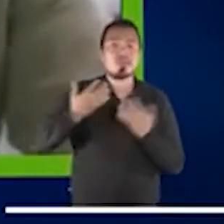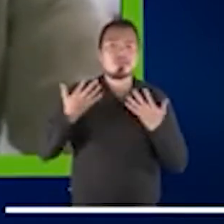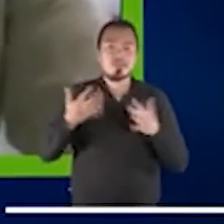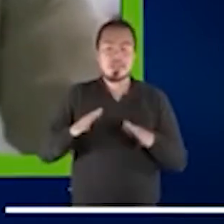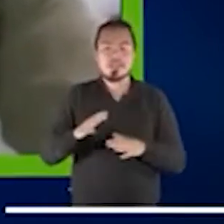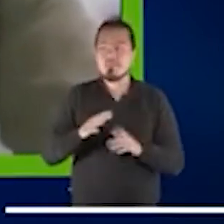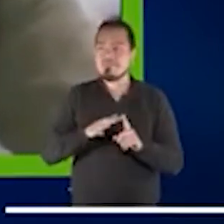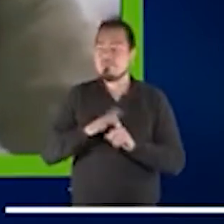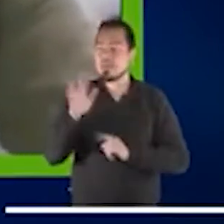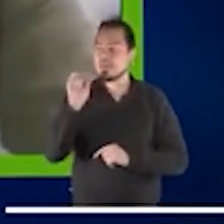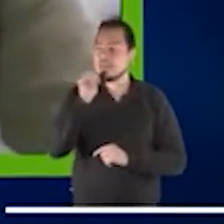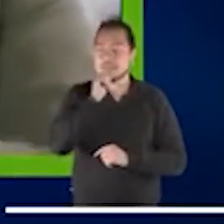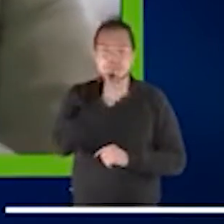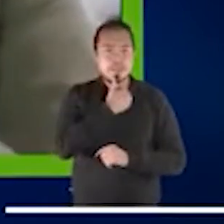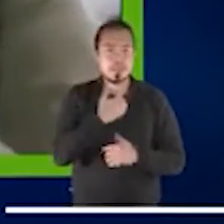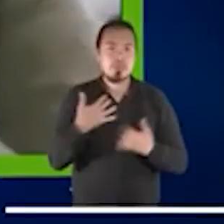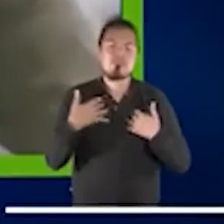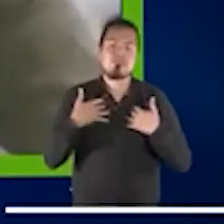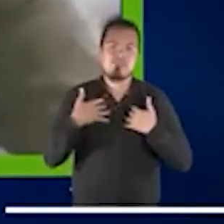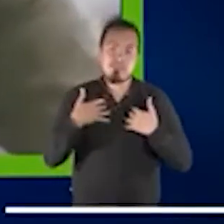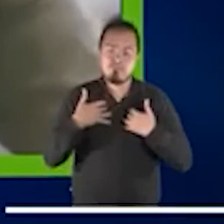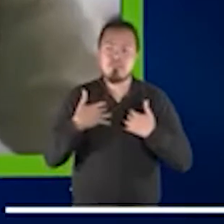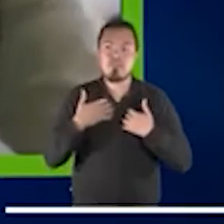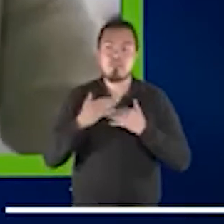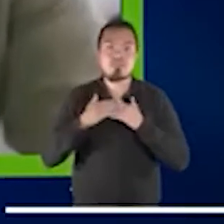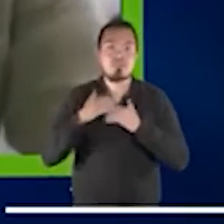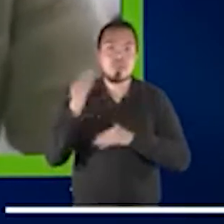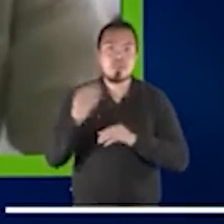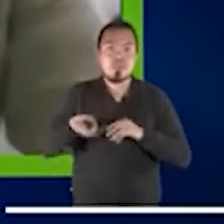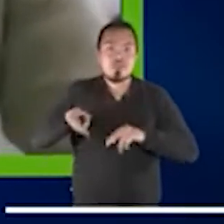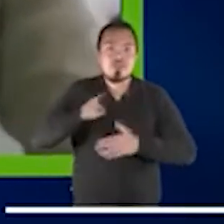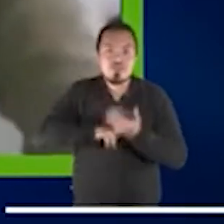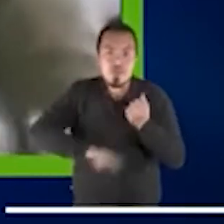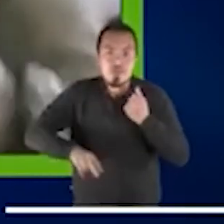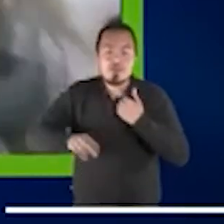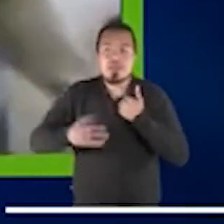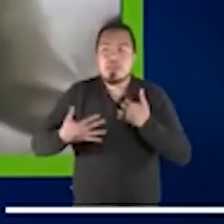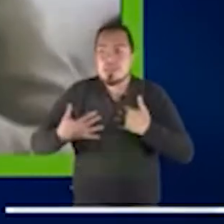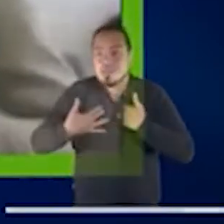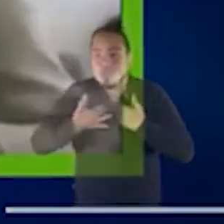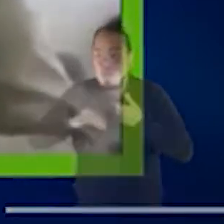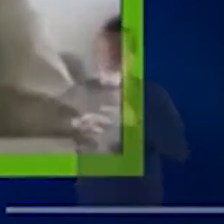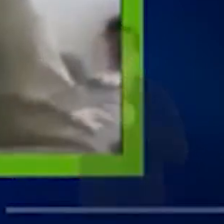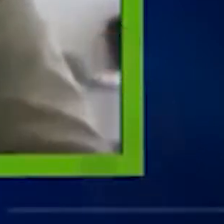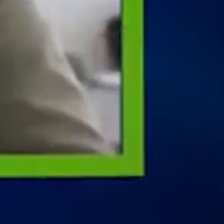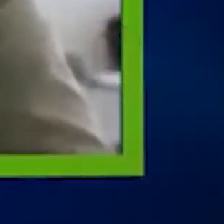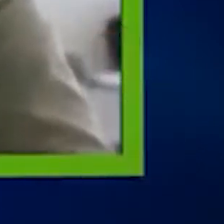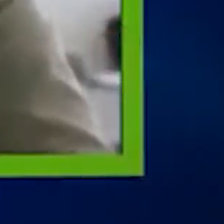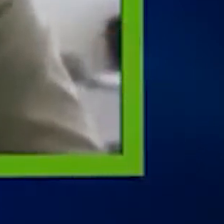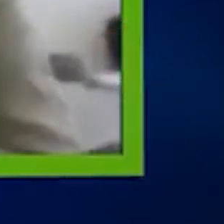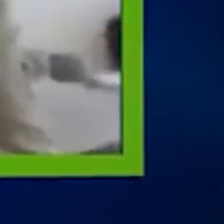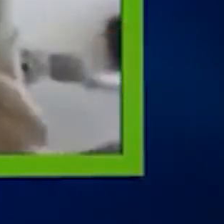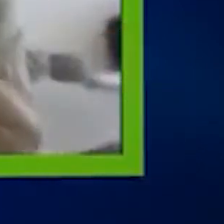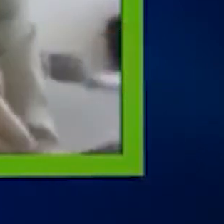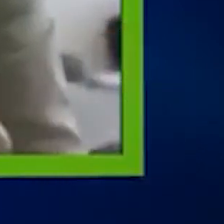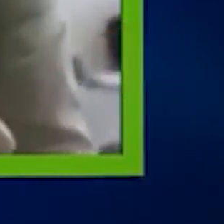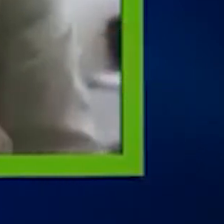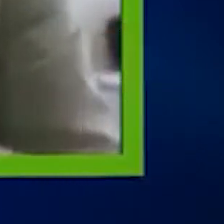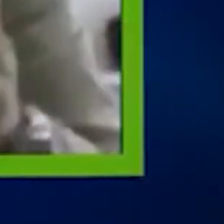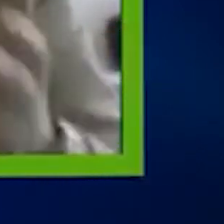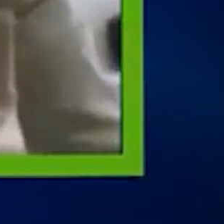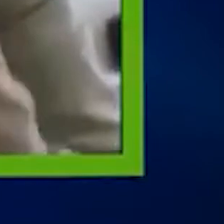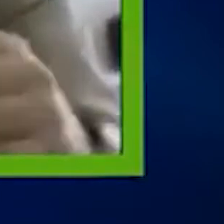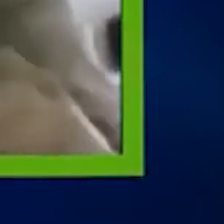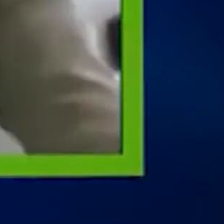sufriendo, como a me gusta señalar, han venido sufriendo un doble confinamiento o un doble aislamiento. Ellos ya en sus centros estaban